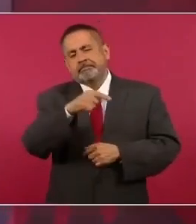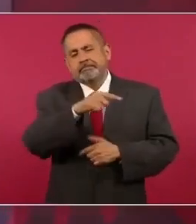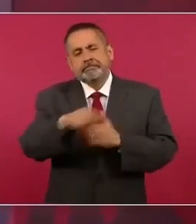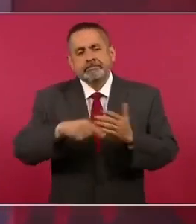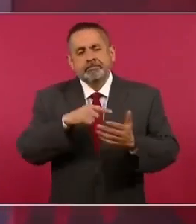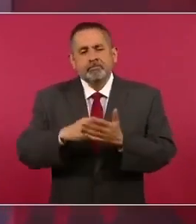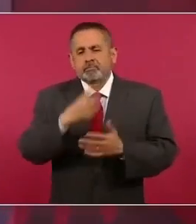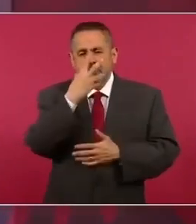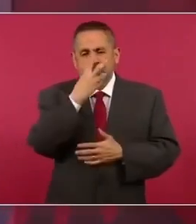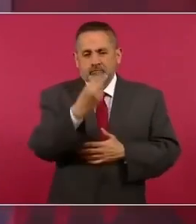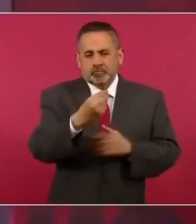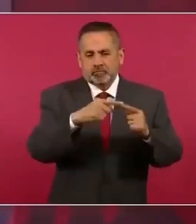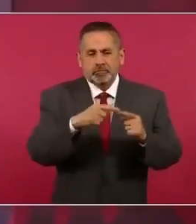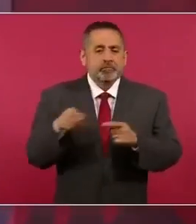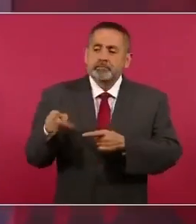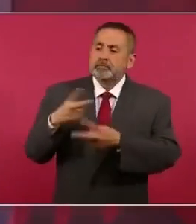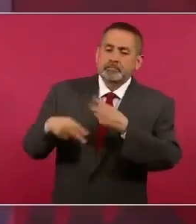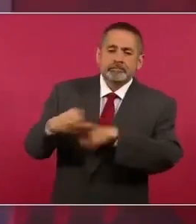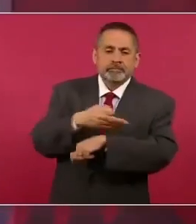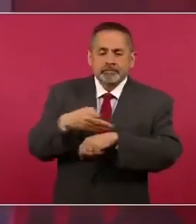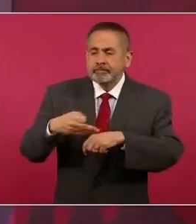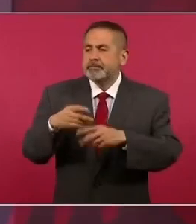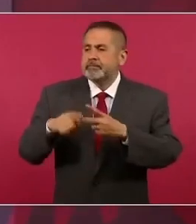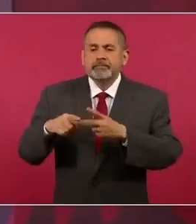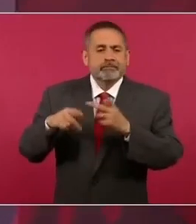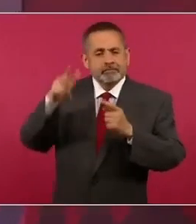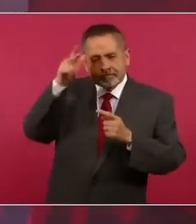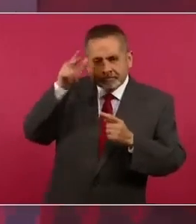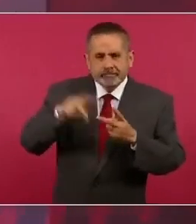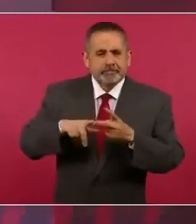familiares de Hidalgo de Tlaxcala de Oaxaca